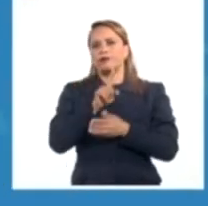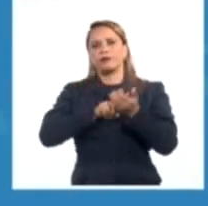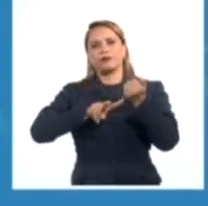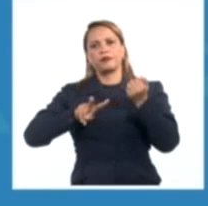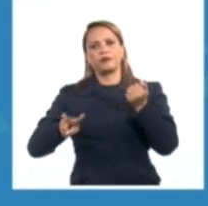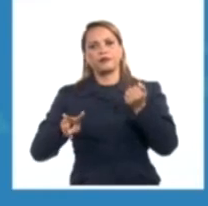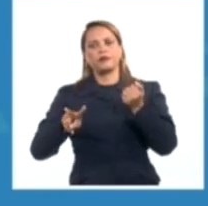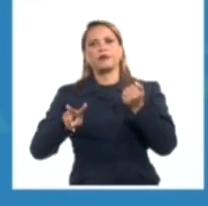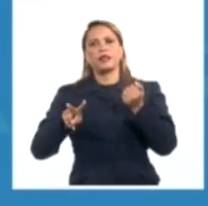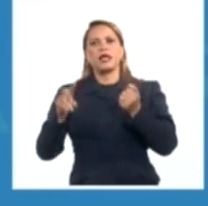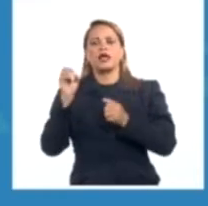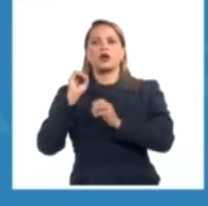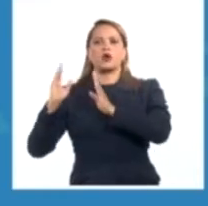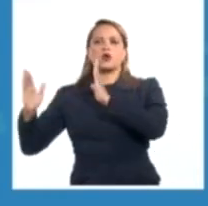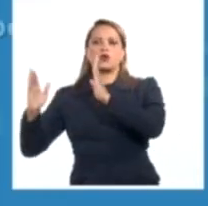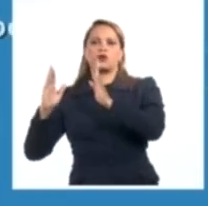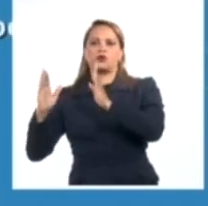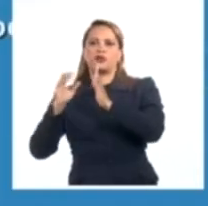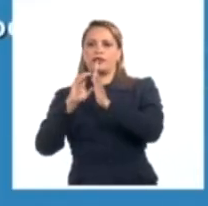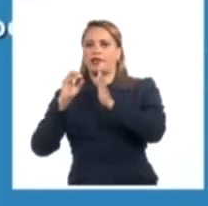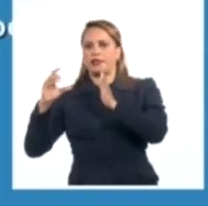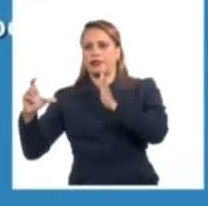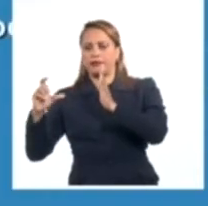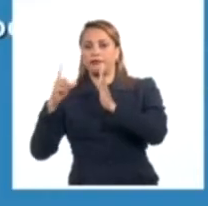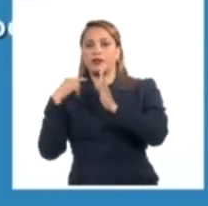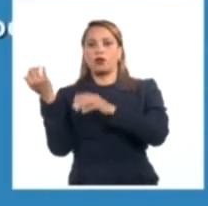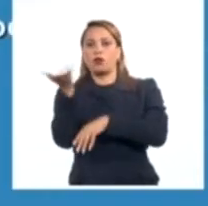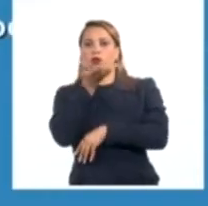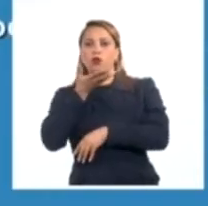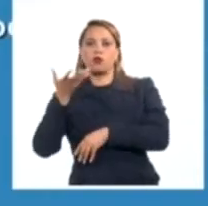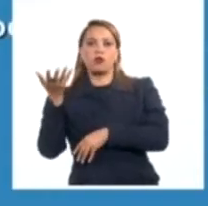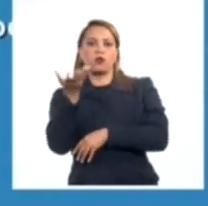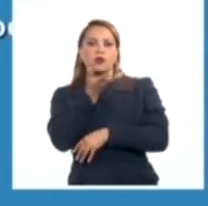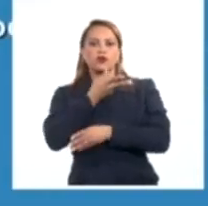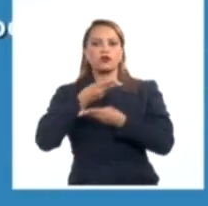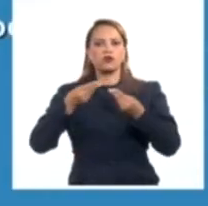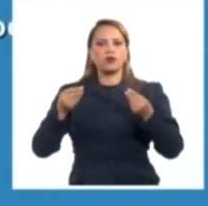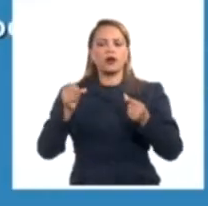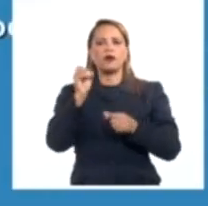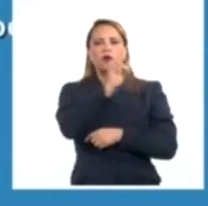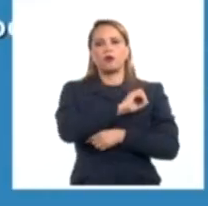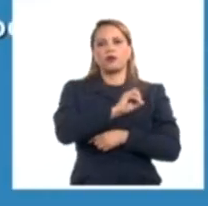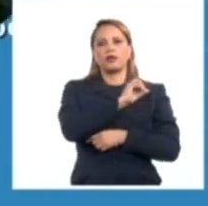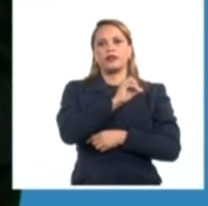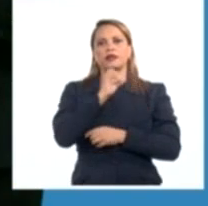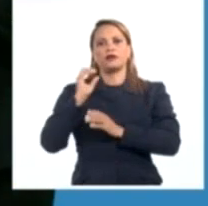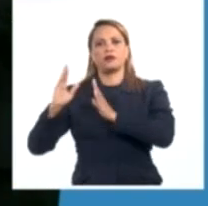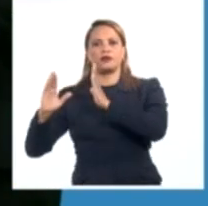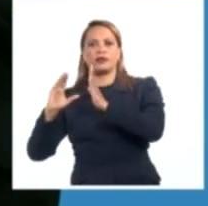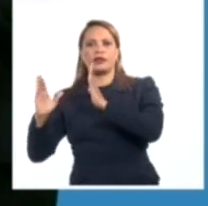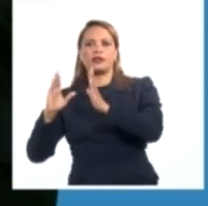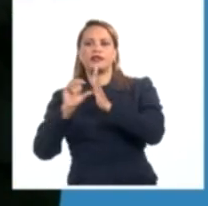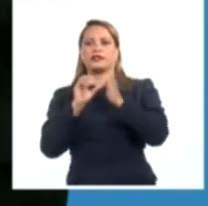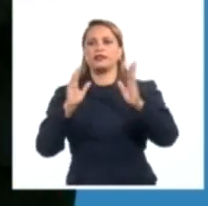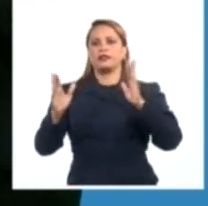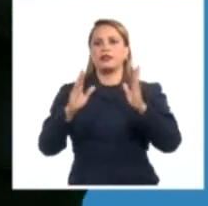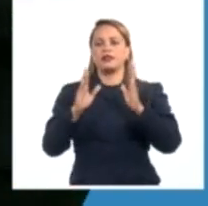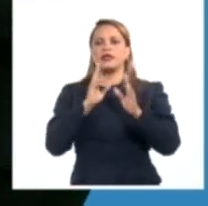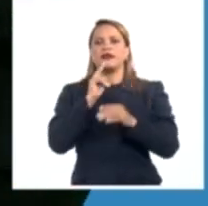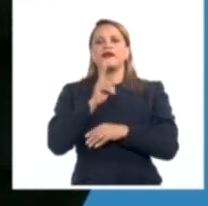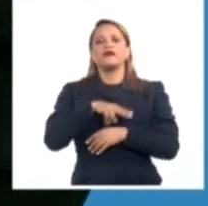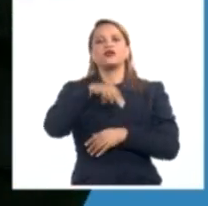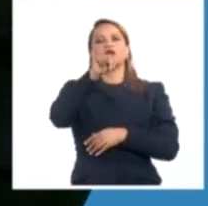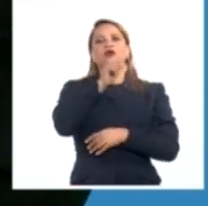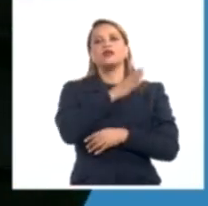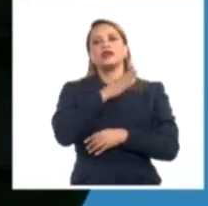de la región occidental. Los vientos variables débiles en Oriente, en Occidente y Centro continuarán soplando del norte, entre